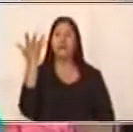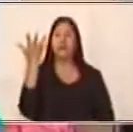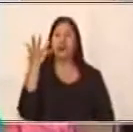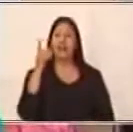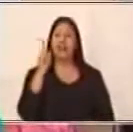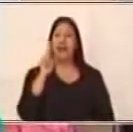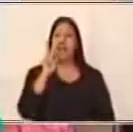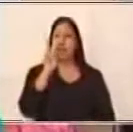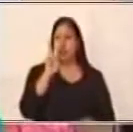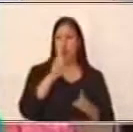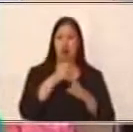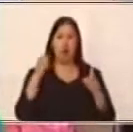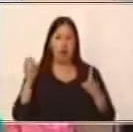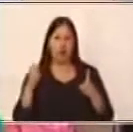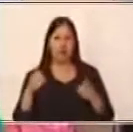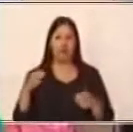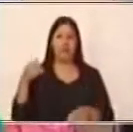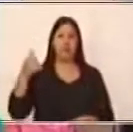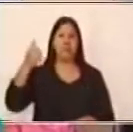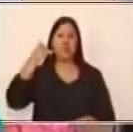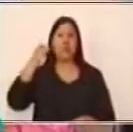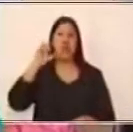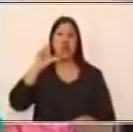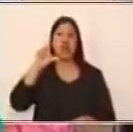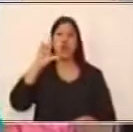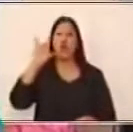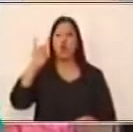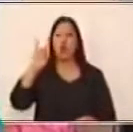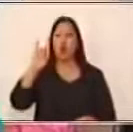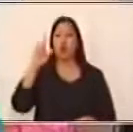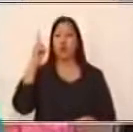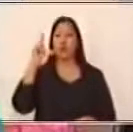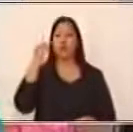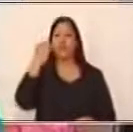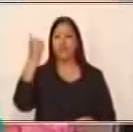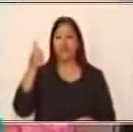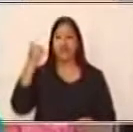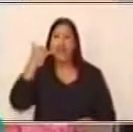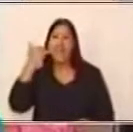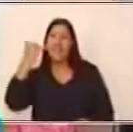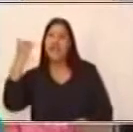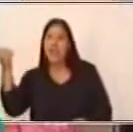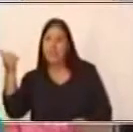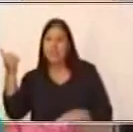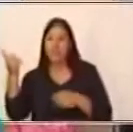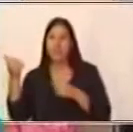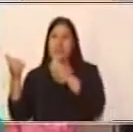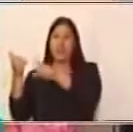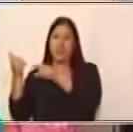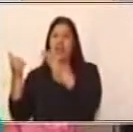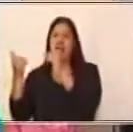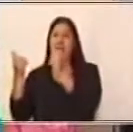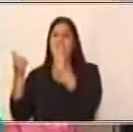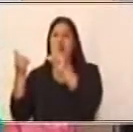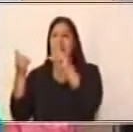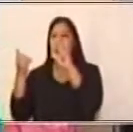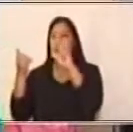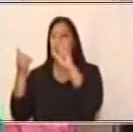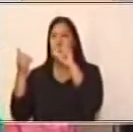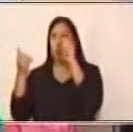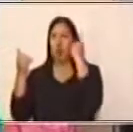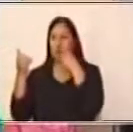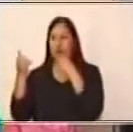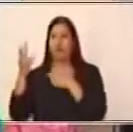Lucía llamó por teléfono a Carlos pero él no contestó y el médico le recomendó que tome pastillas. Tú